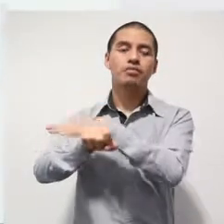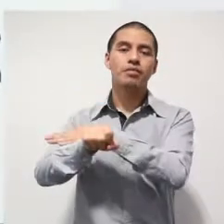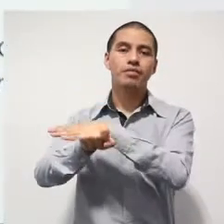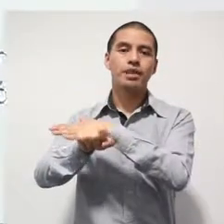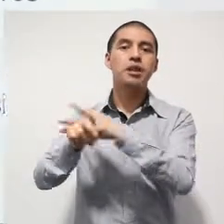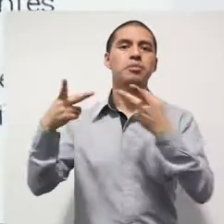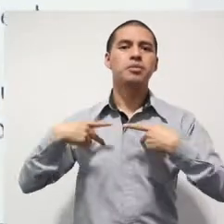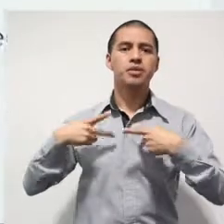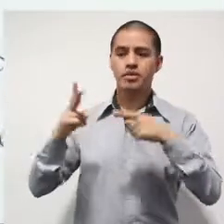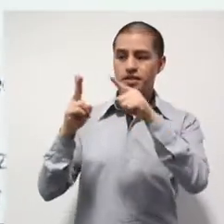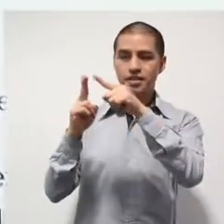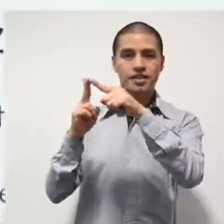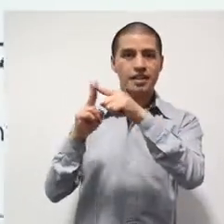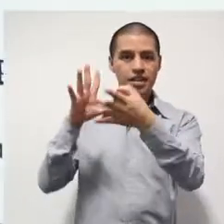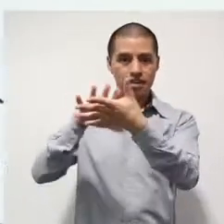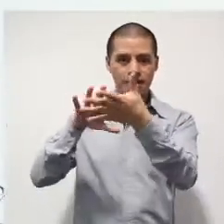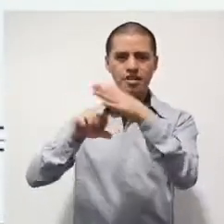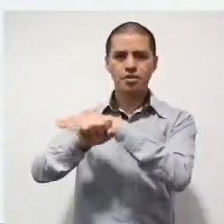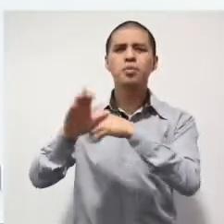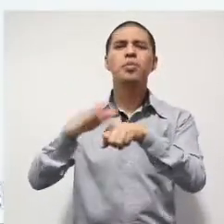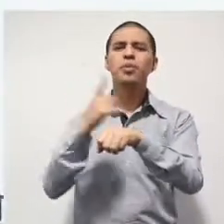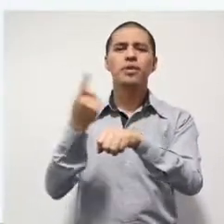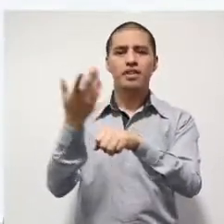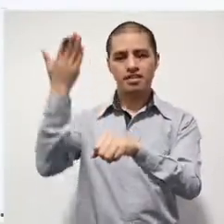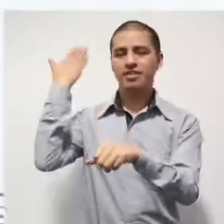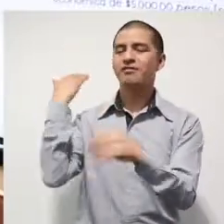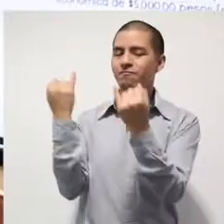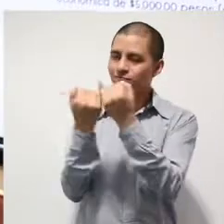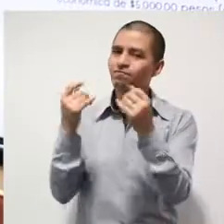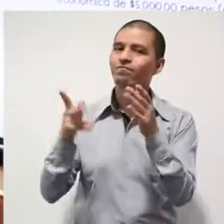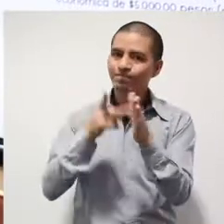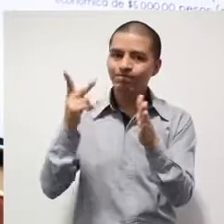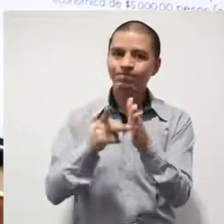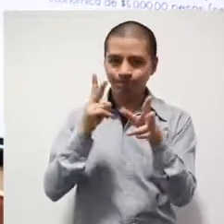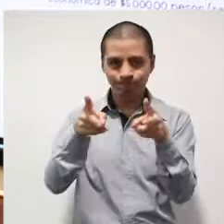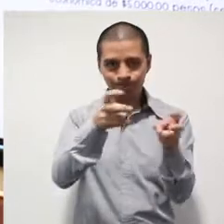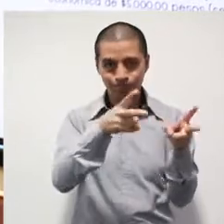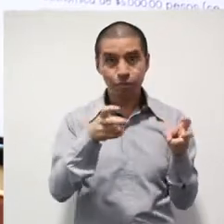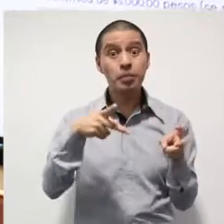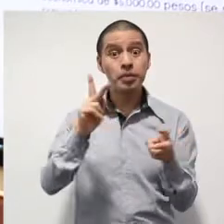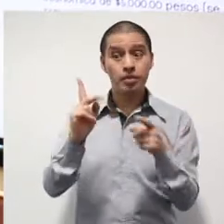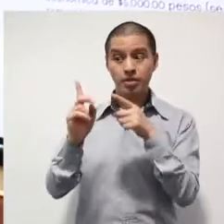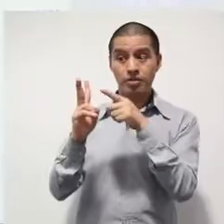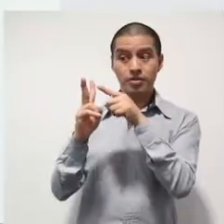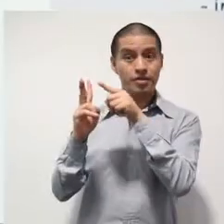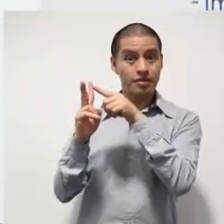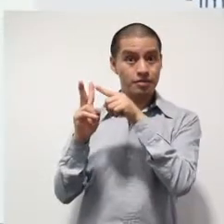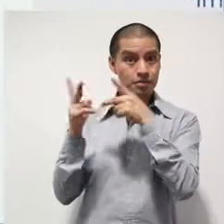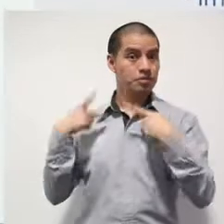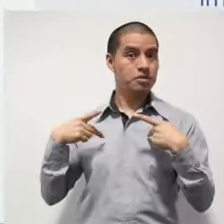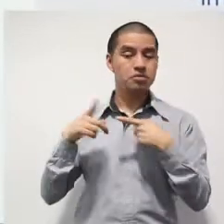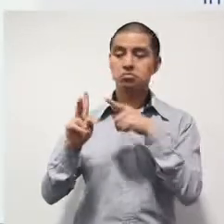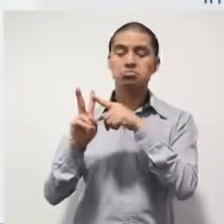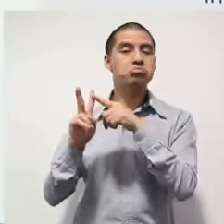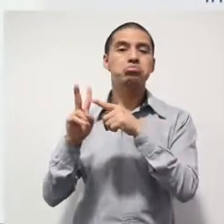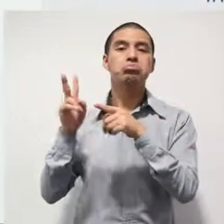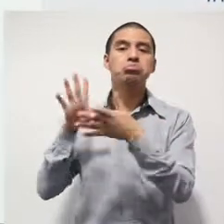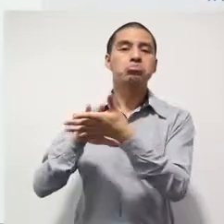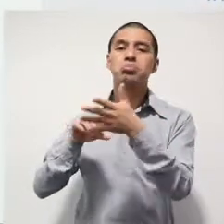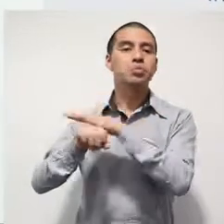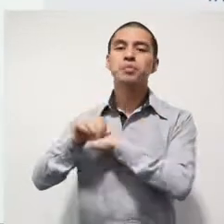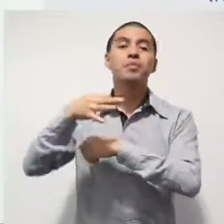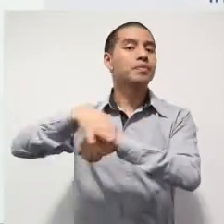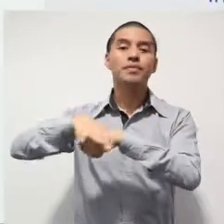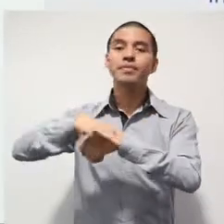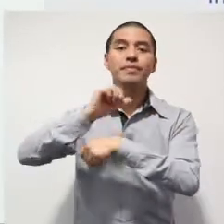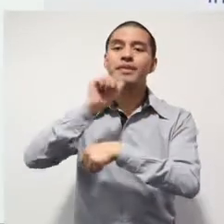incluso ya tiene antecedentes penales. Por eso queda en prisión. Pero el otro no amerita prisión preventiva.